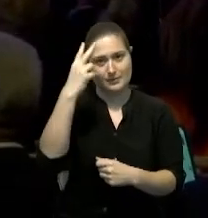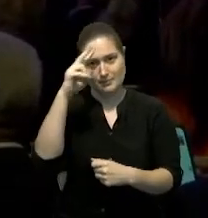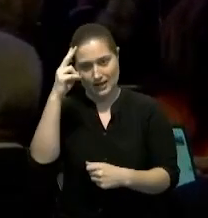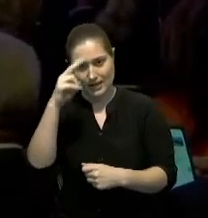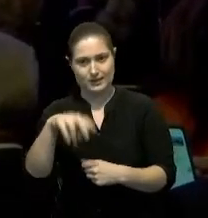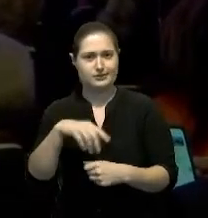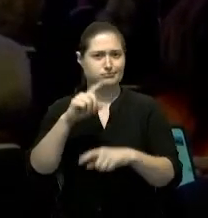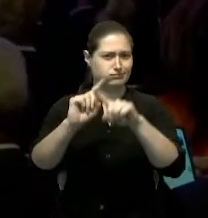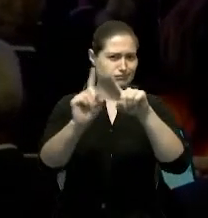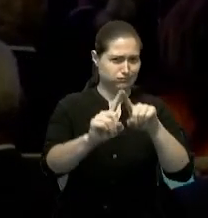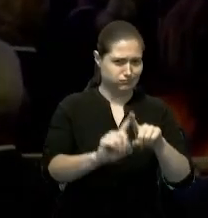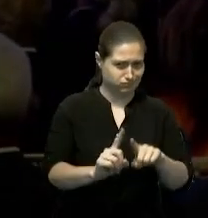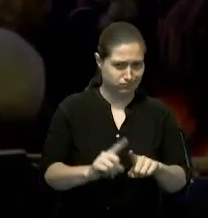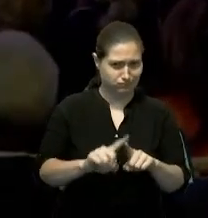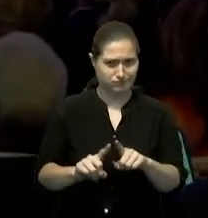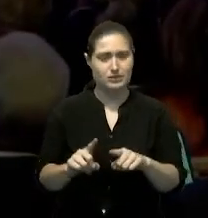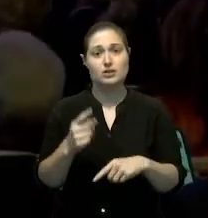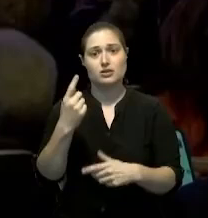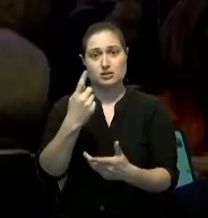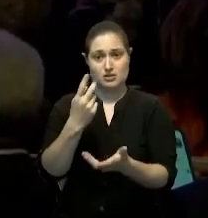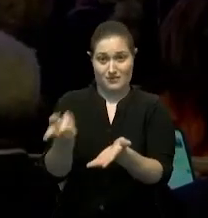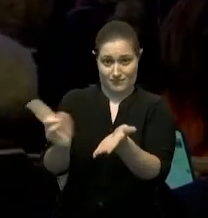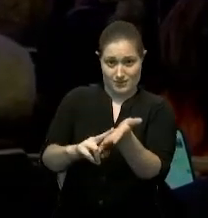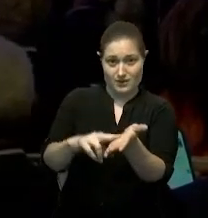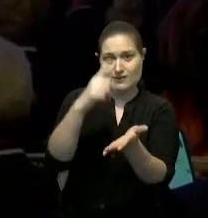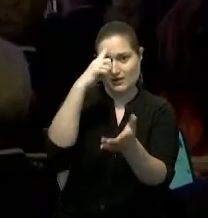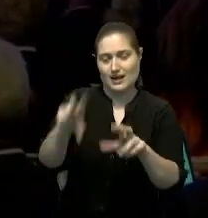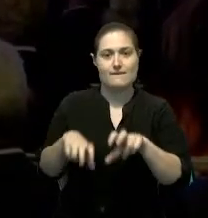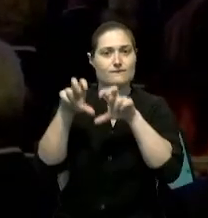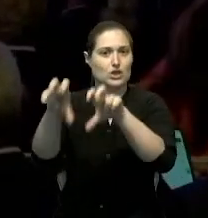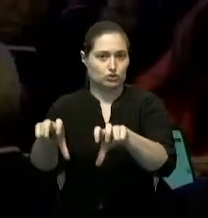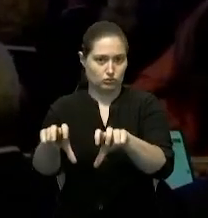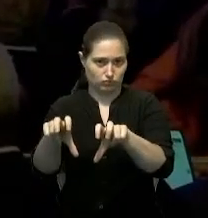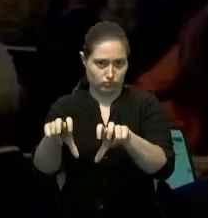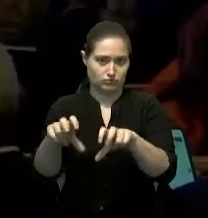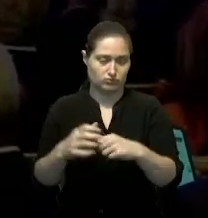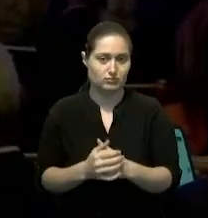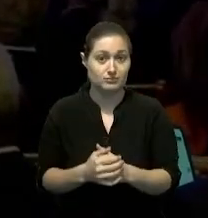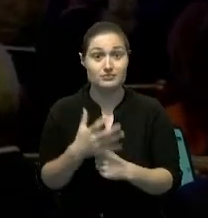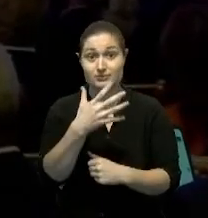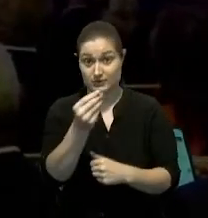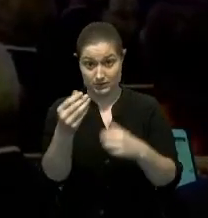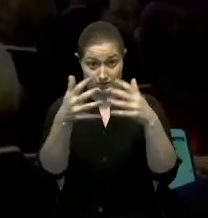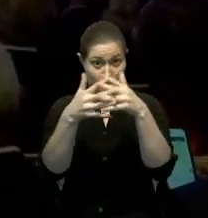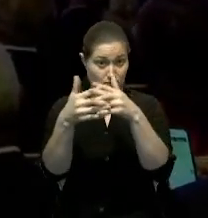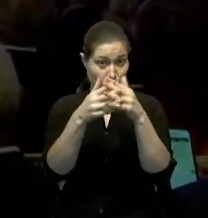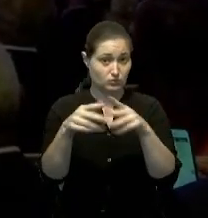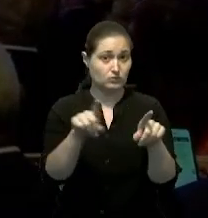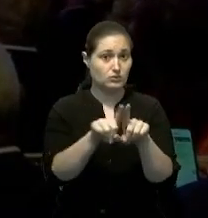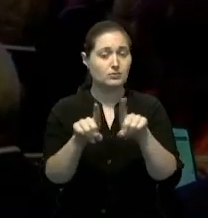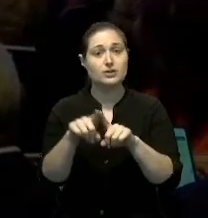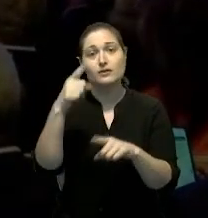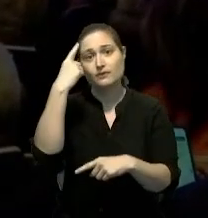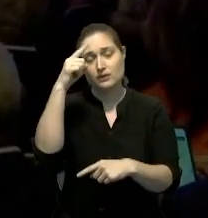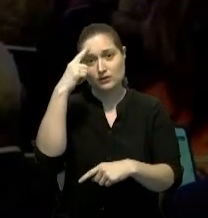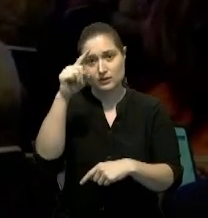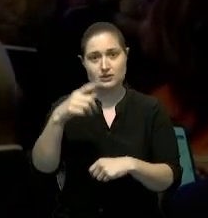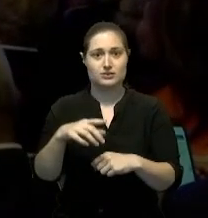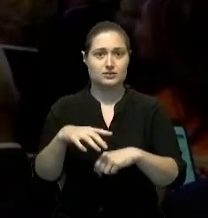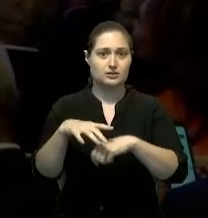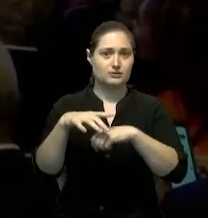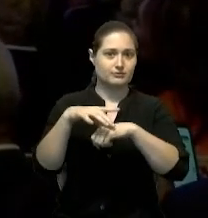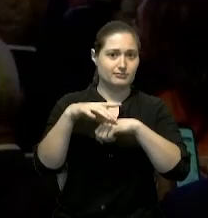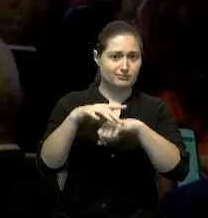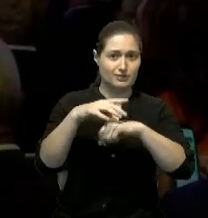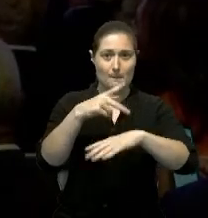para fomentar el comercio e inversiones. Y con Estados Unidos también para la explotación de tierras raras en